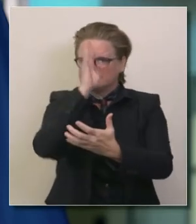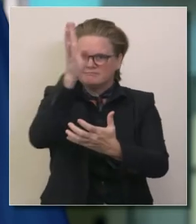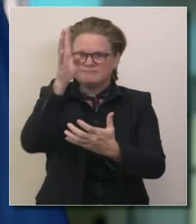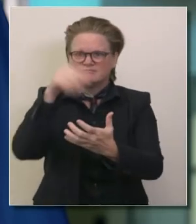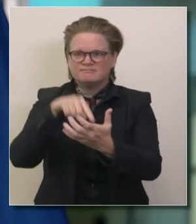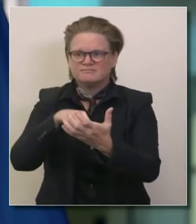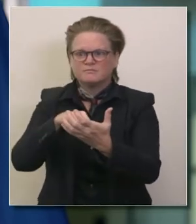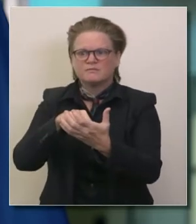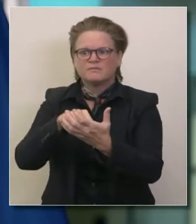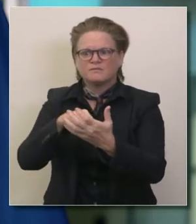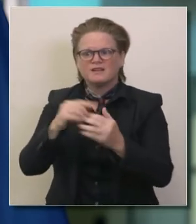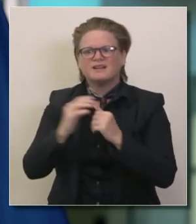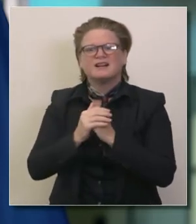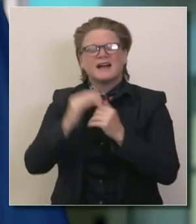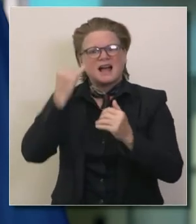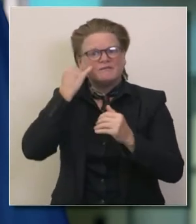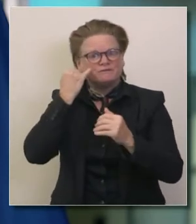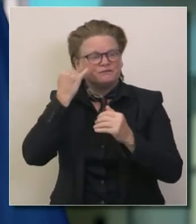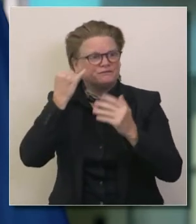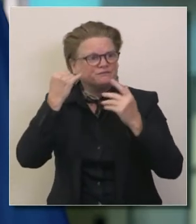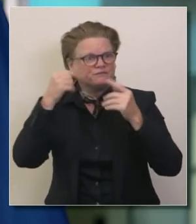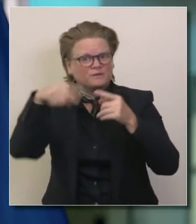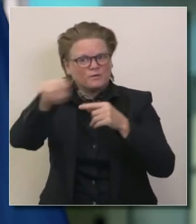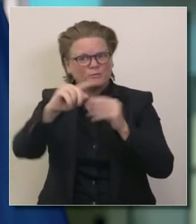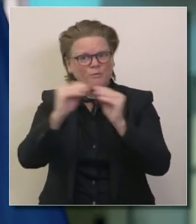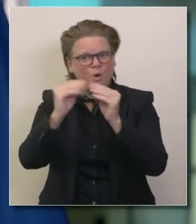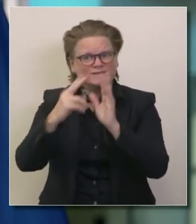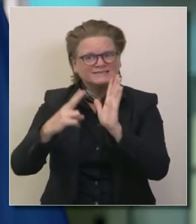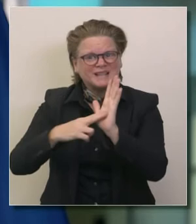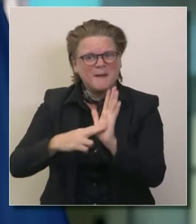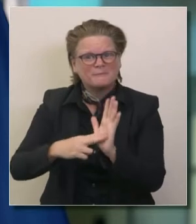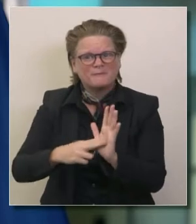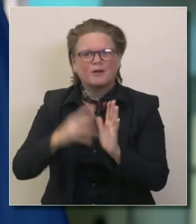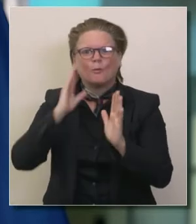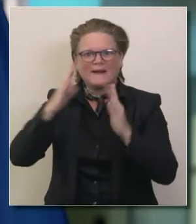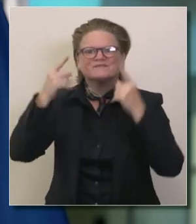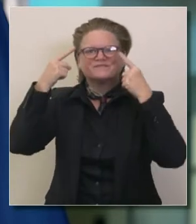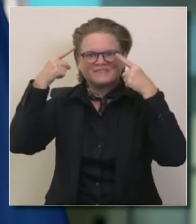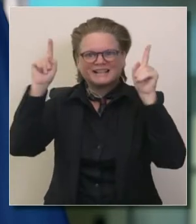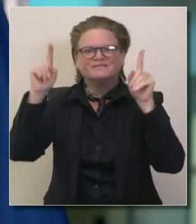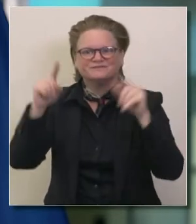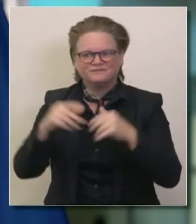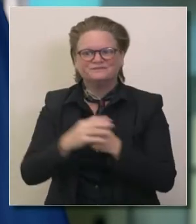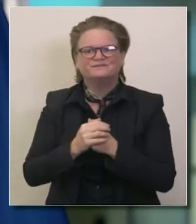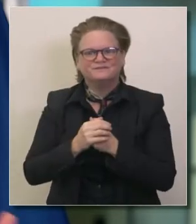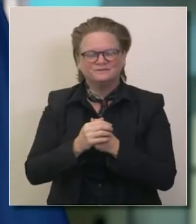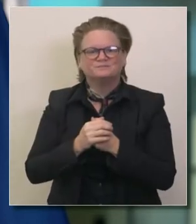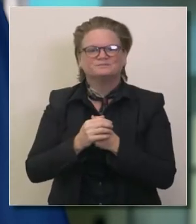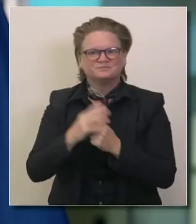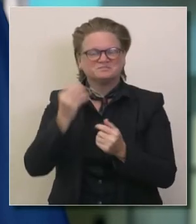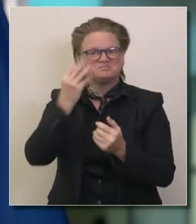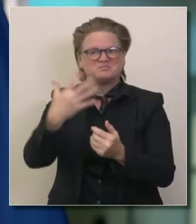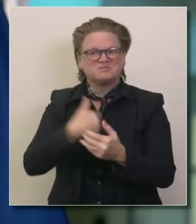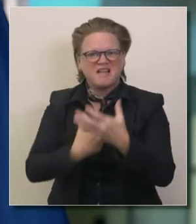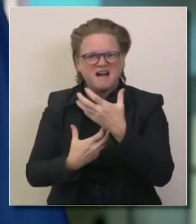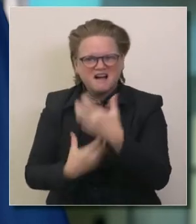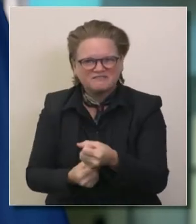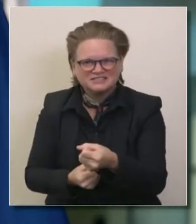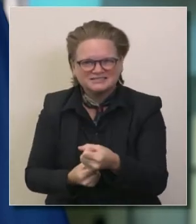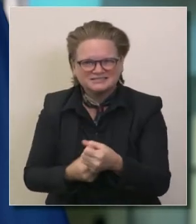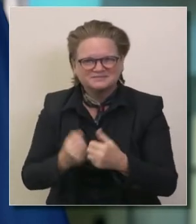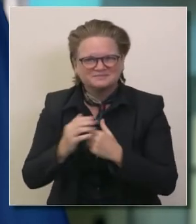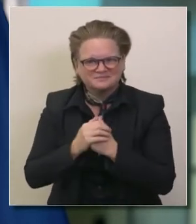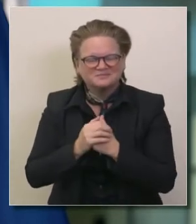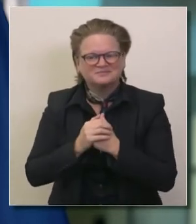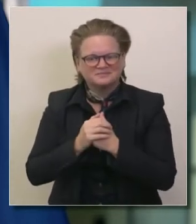adaptación pero recalco que soy estoy muy consciente de